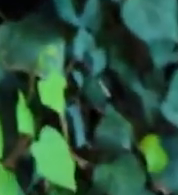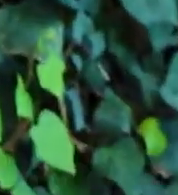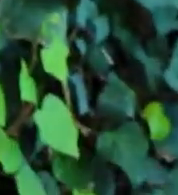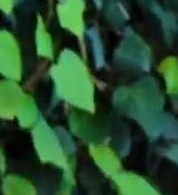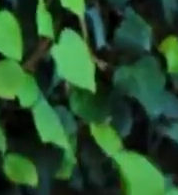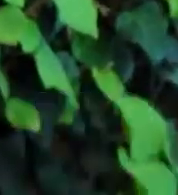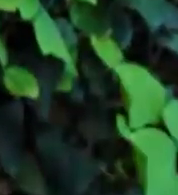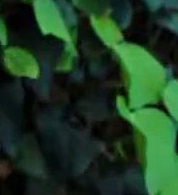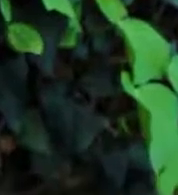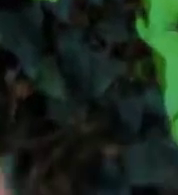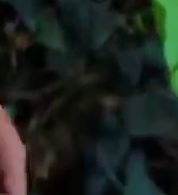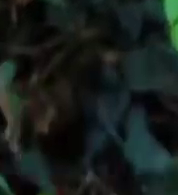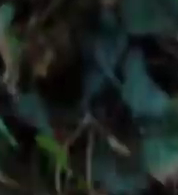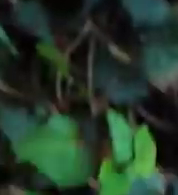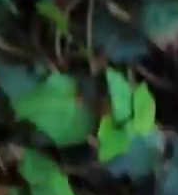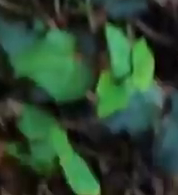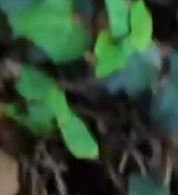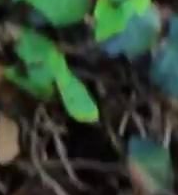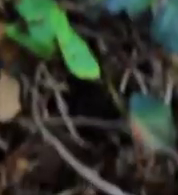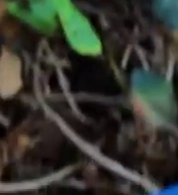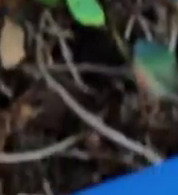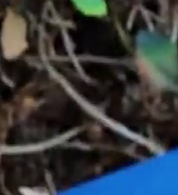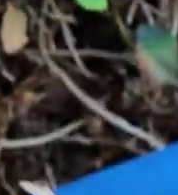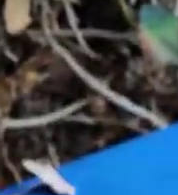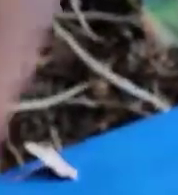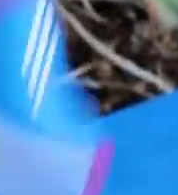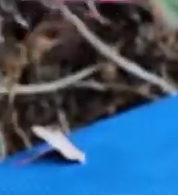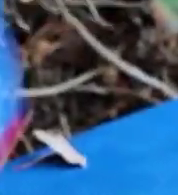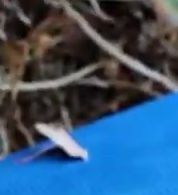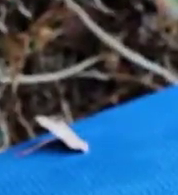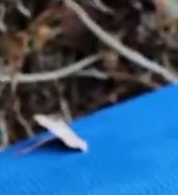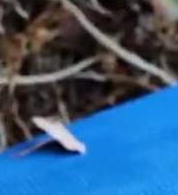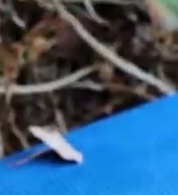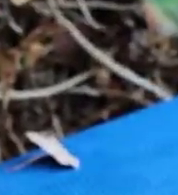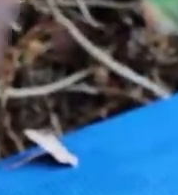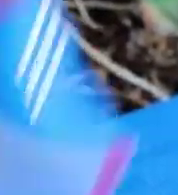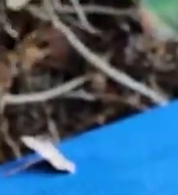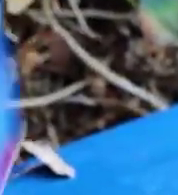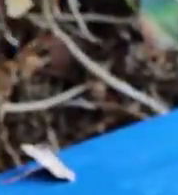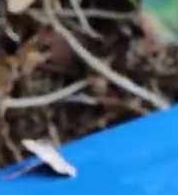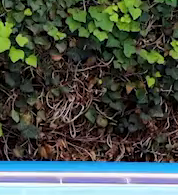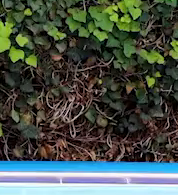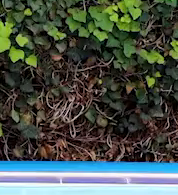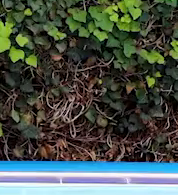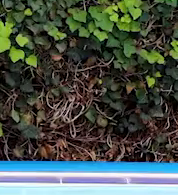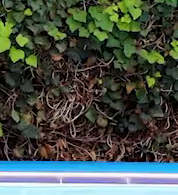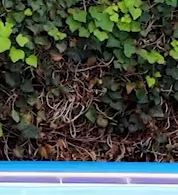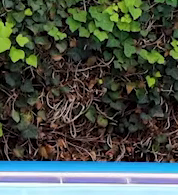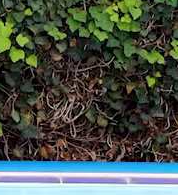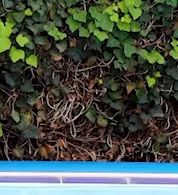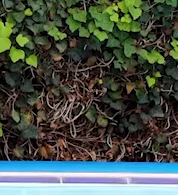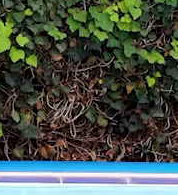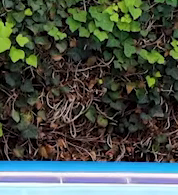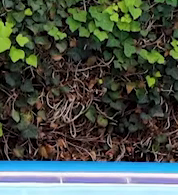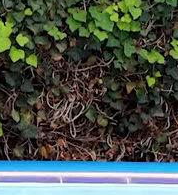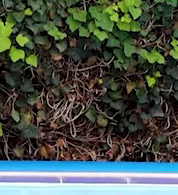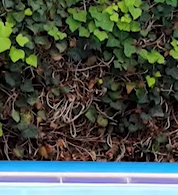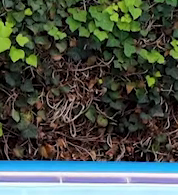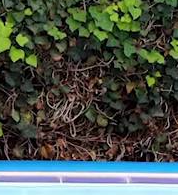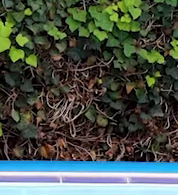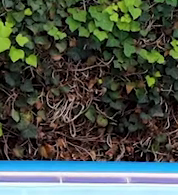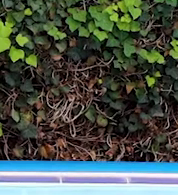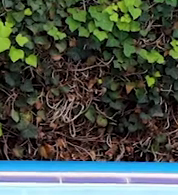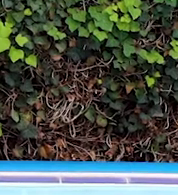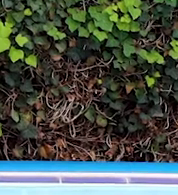relajada. Y empezamos. Derecha, izquierda. Espalda bien derecha.